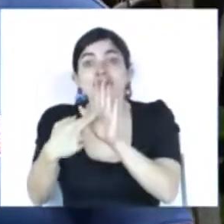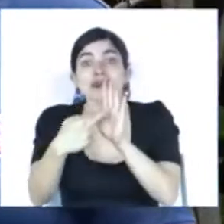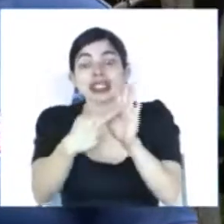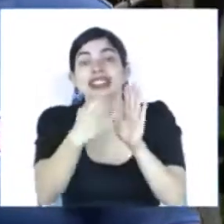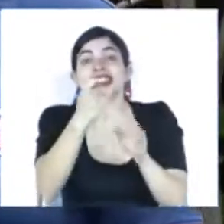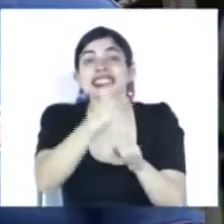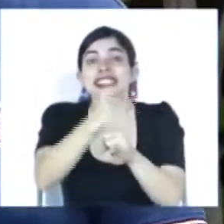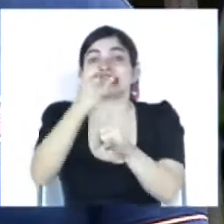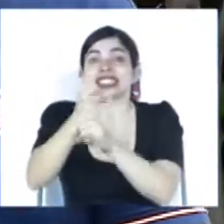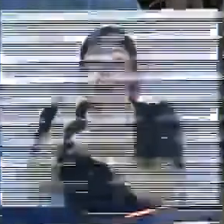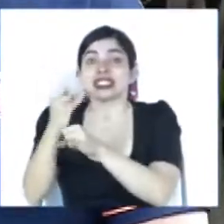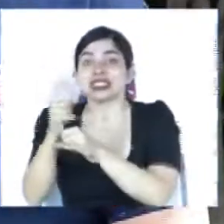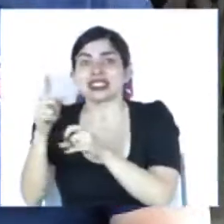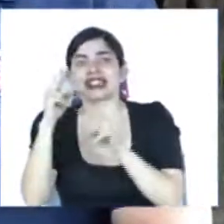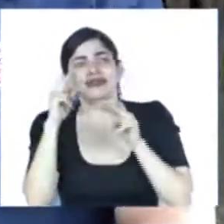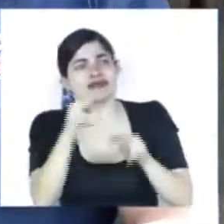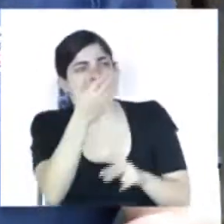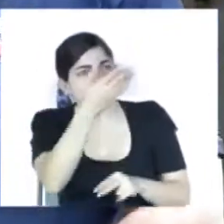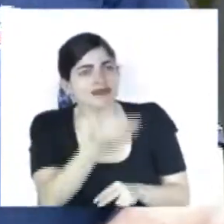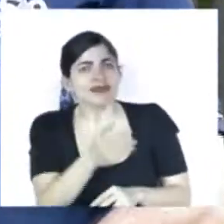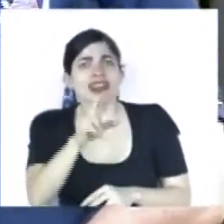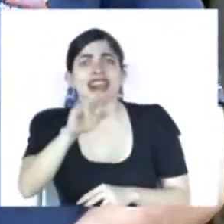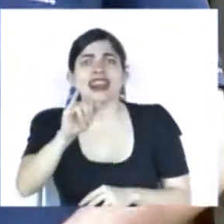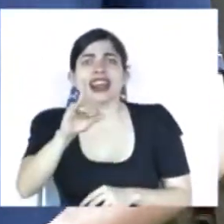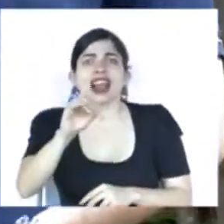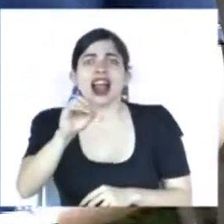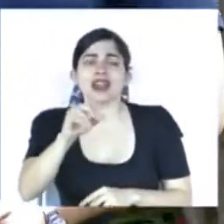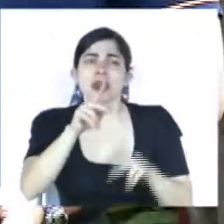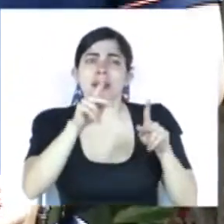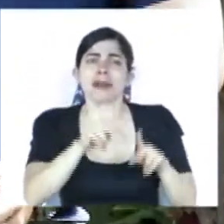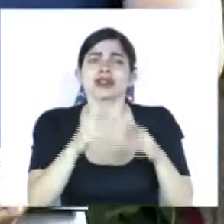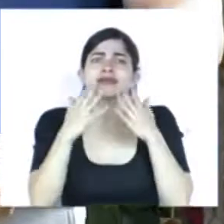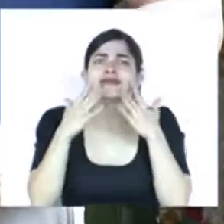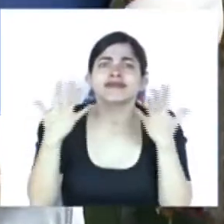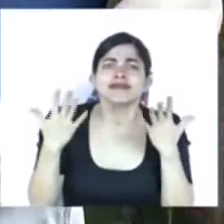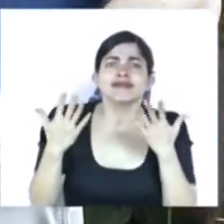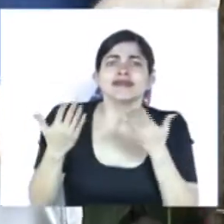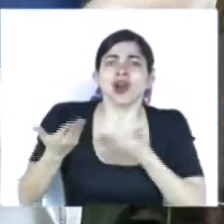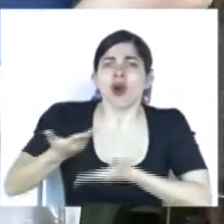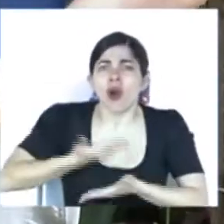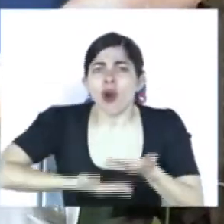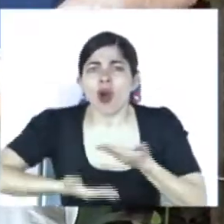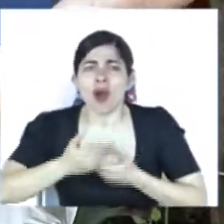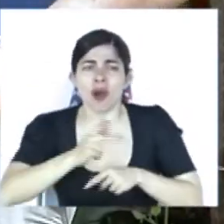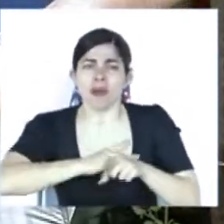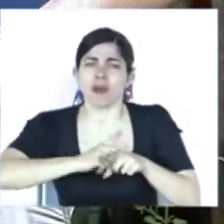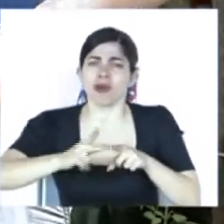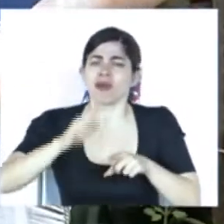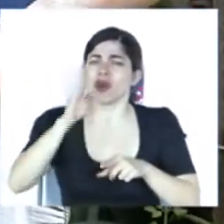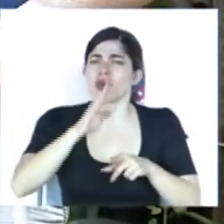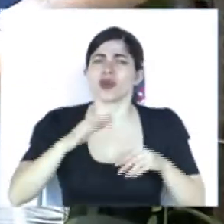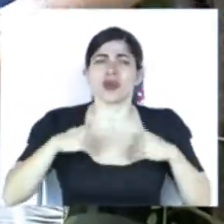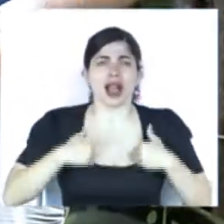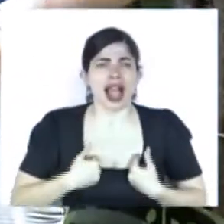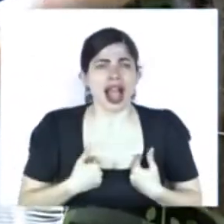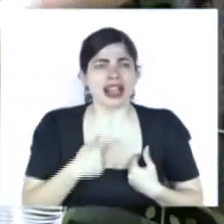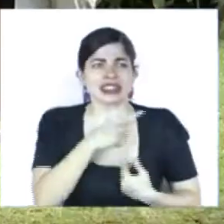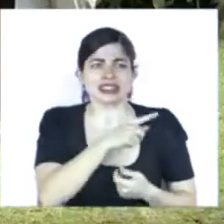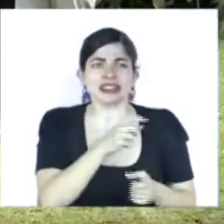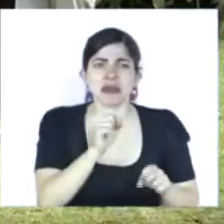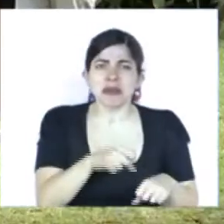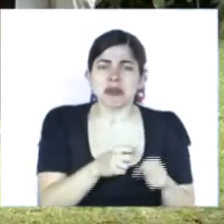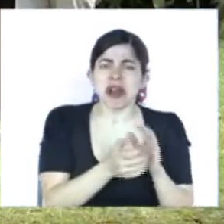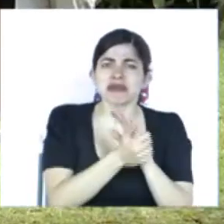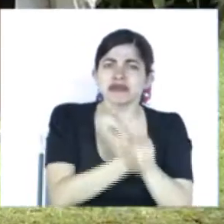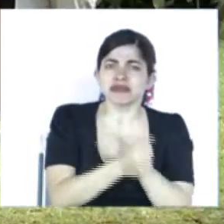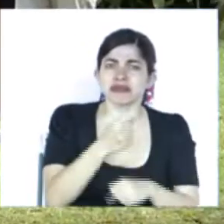instituciones que encuentran en Don Ricardo una persona colaboradora, un profesional incansable y versátil. Don Ricardo